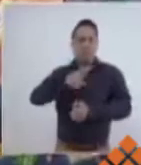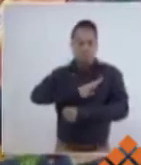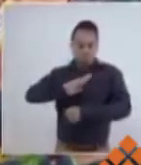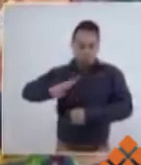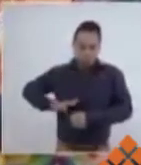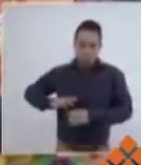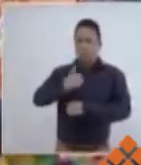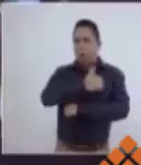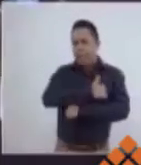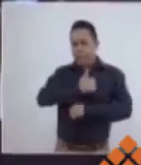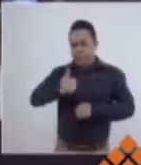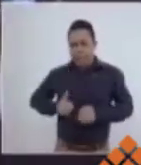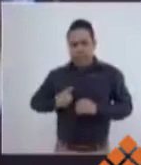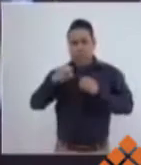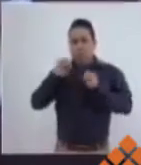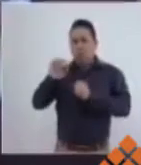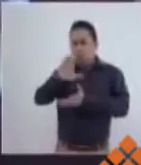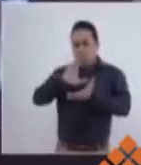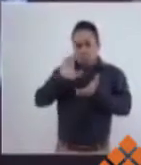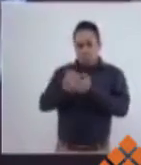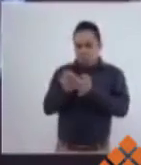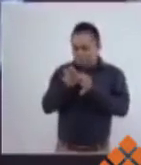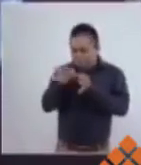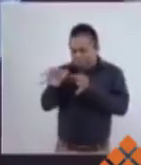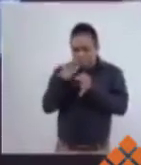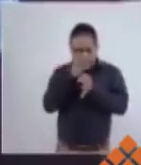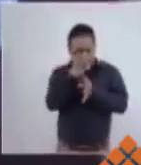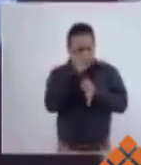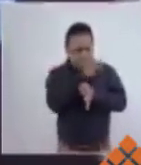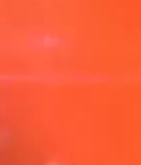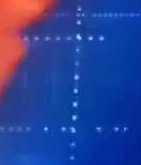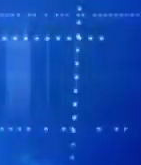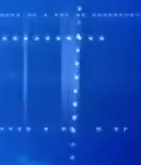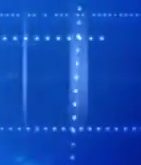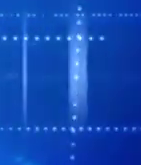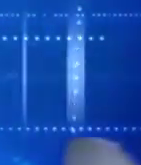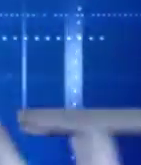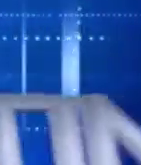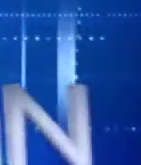Con información de Antonio Juárez, producción de Vicente de la Cruz, Agencia Cuadratin.